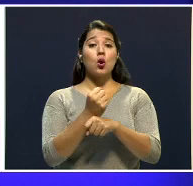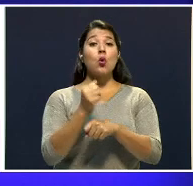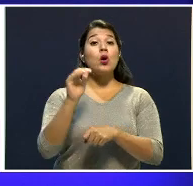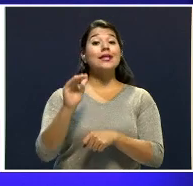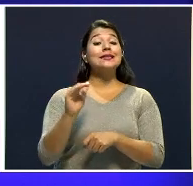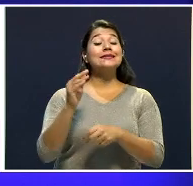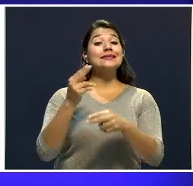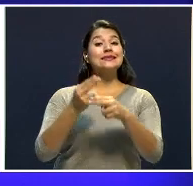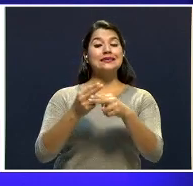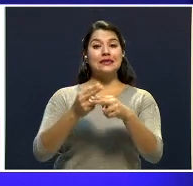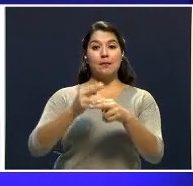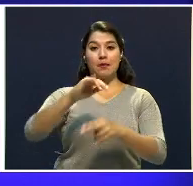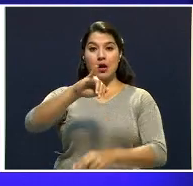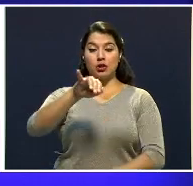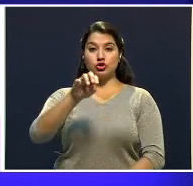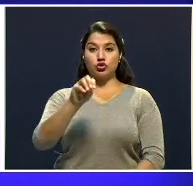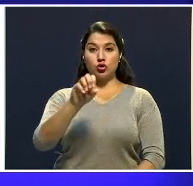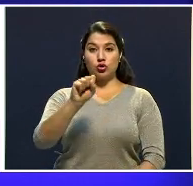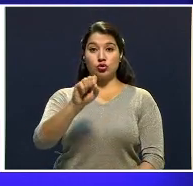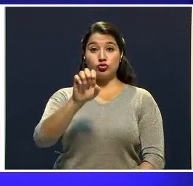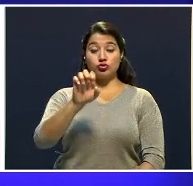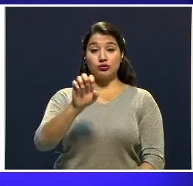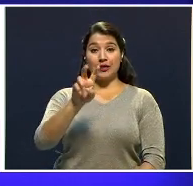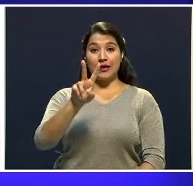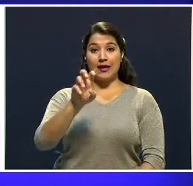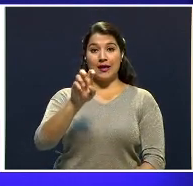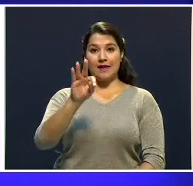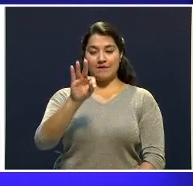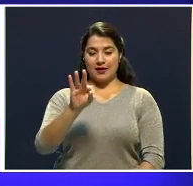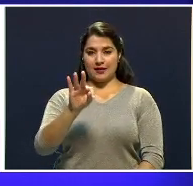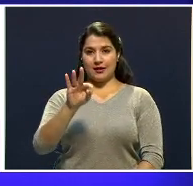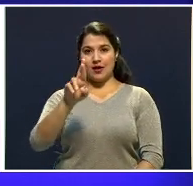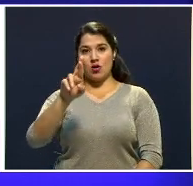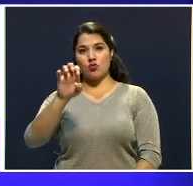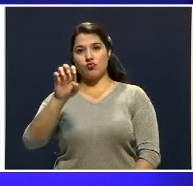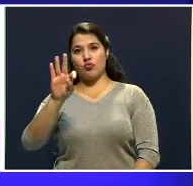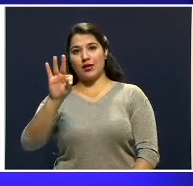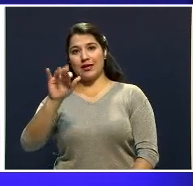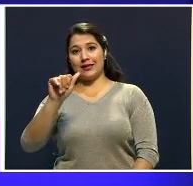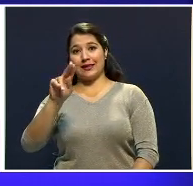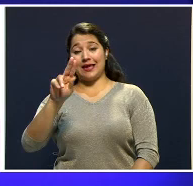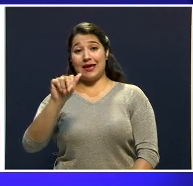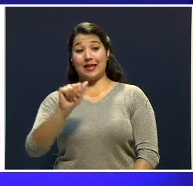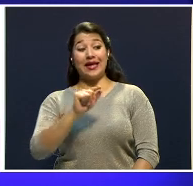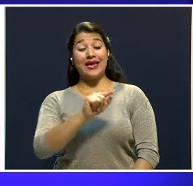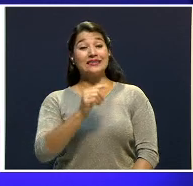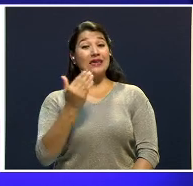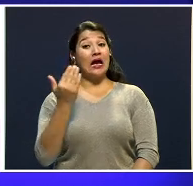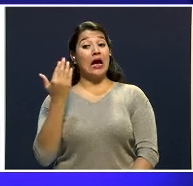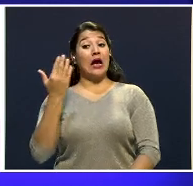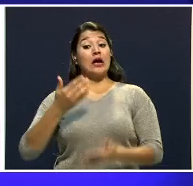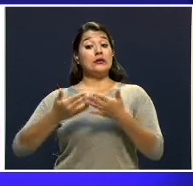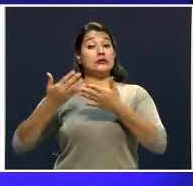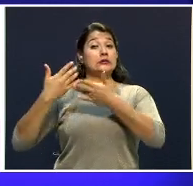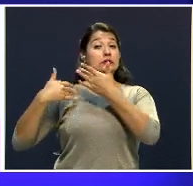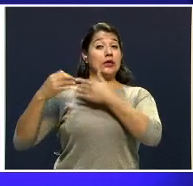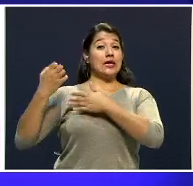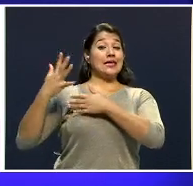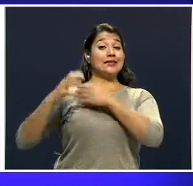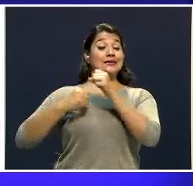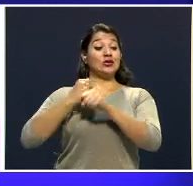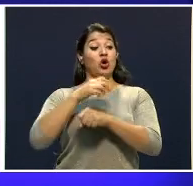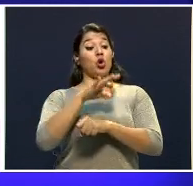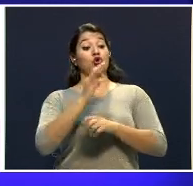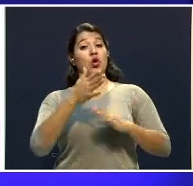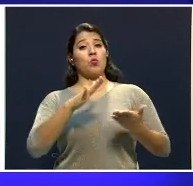Rojas, una niña de 8 años que hace 15 años apareció muerta y cuyo cuerpo fue